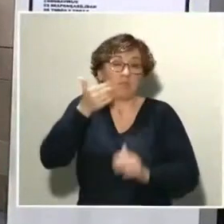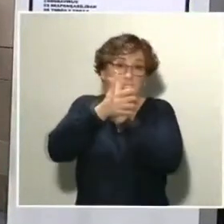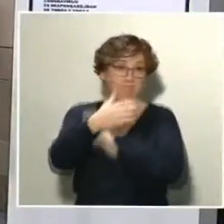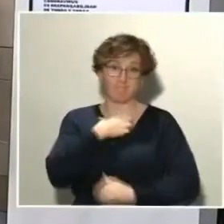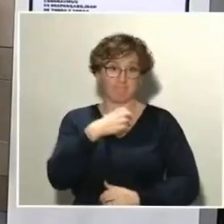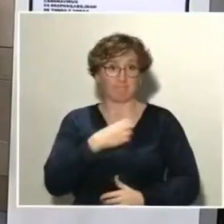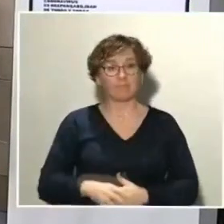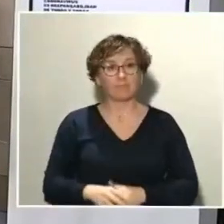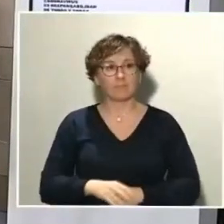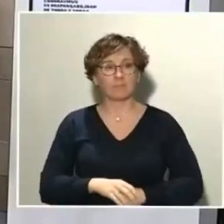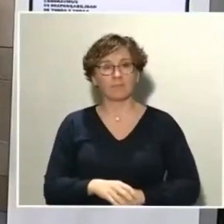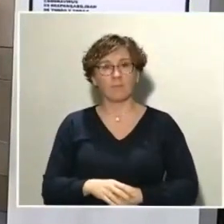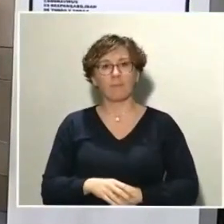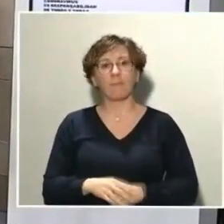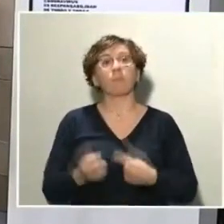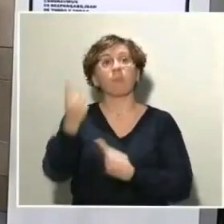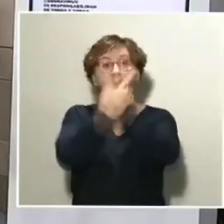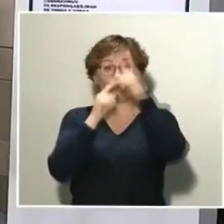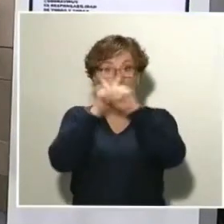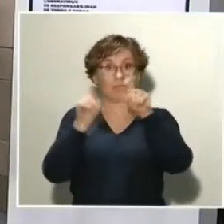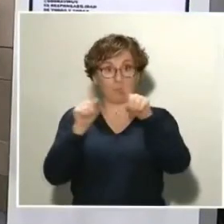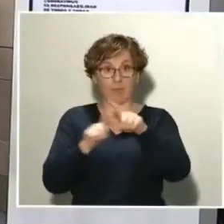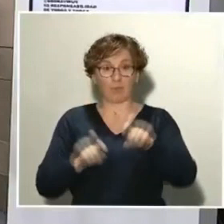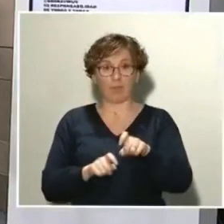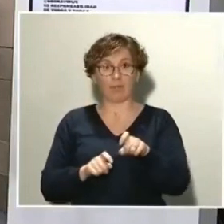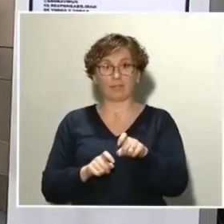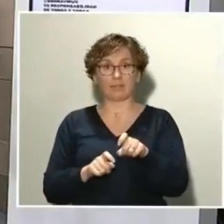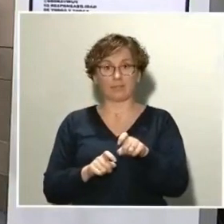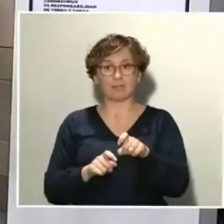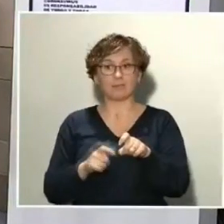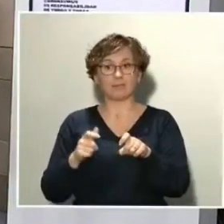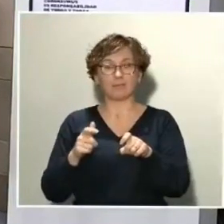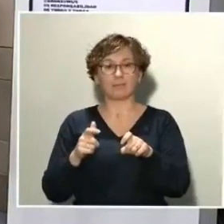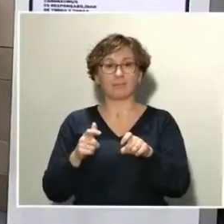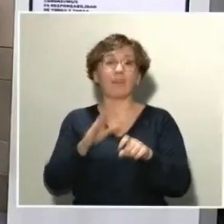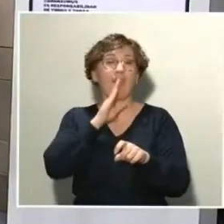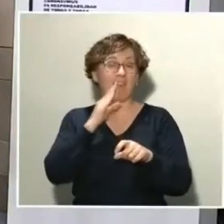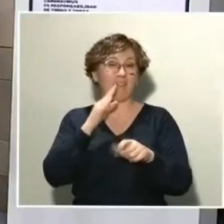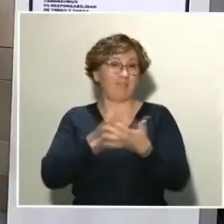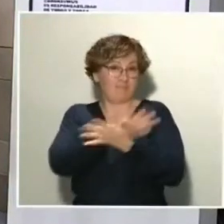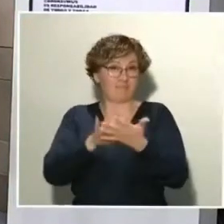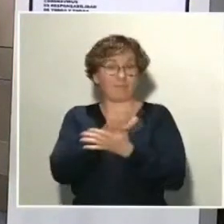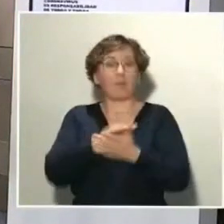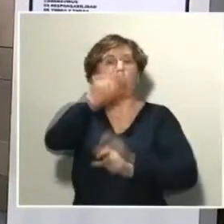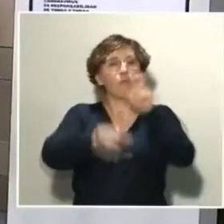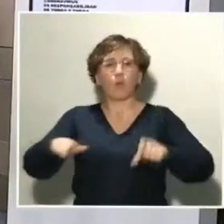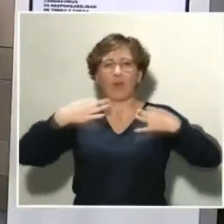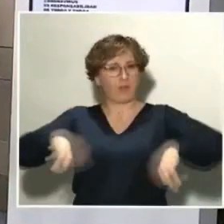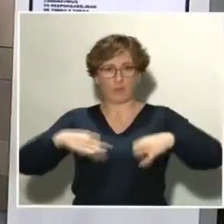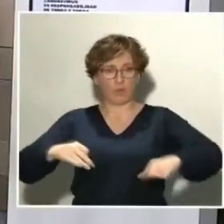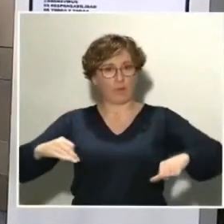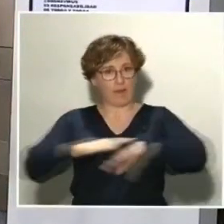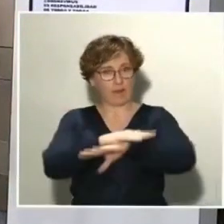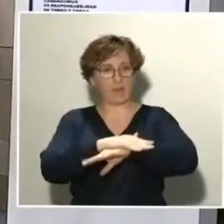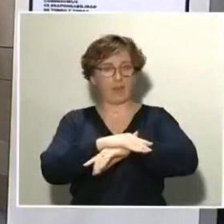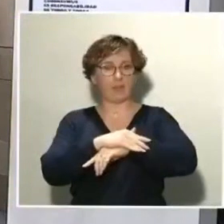Algunas preguntas, como siempre comentamos, llegan también a través de ciudadanos, de las redes, de distintas vías de